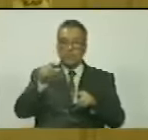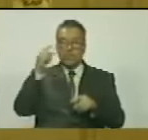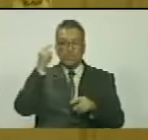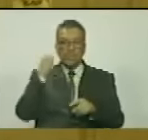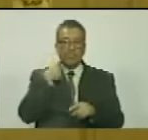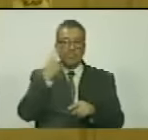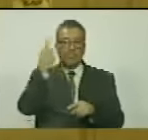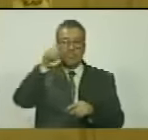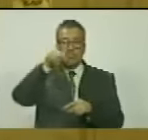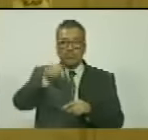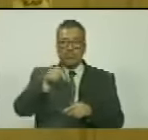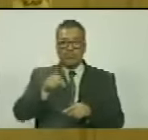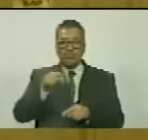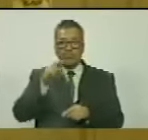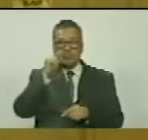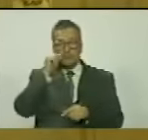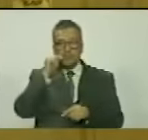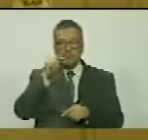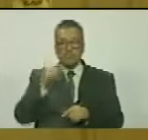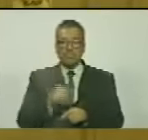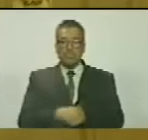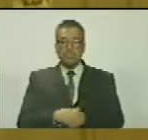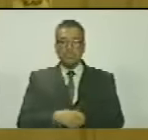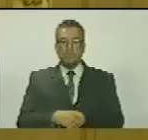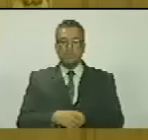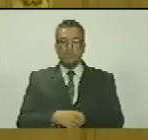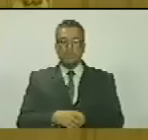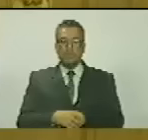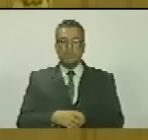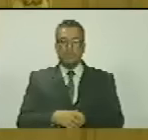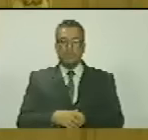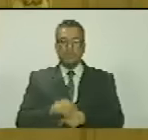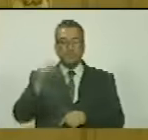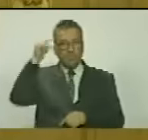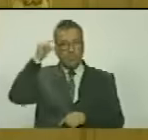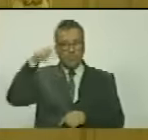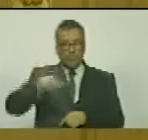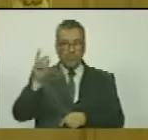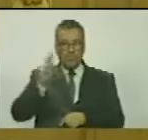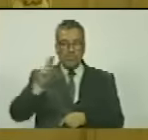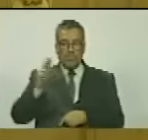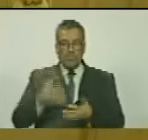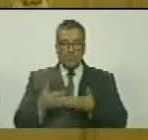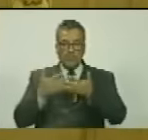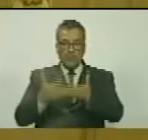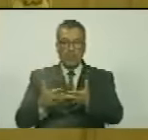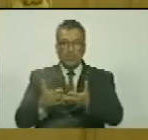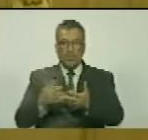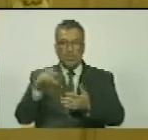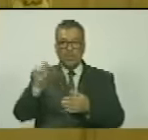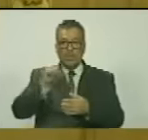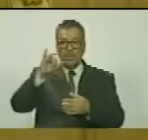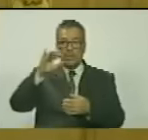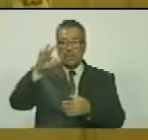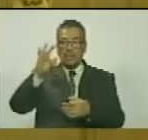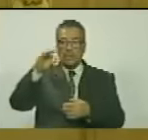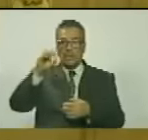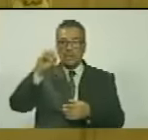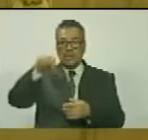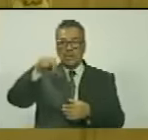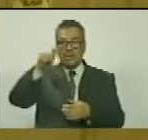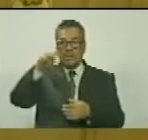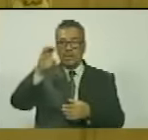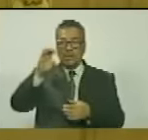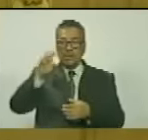heroísmo de este general. Hoy la República rinde honor al general Sifontes y